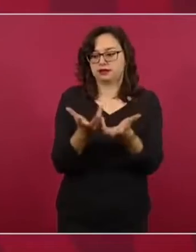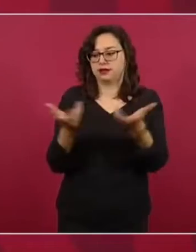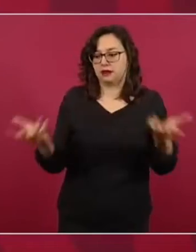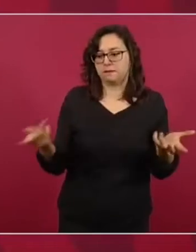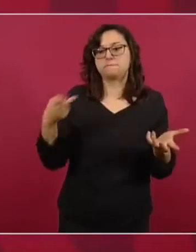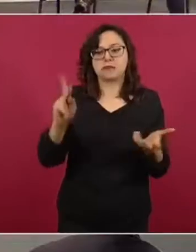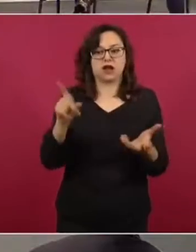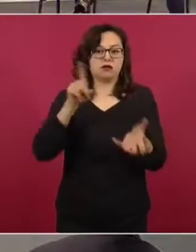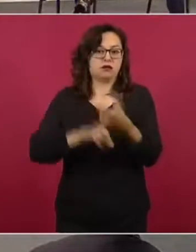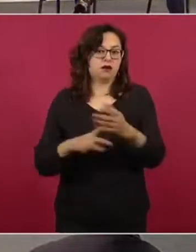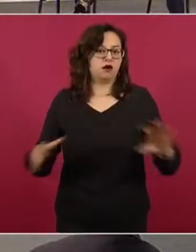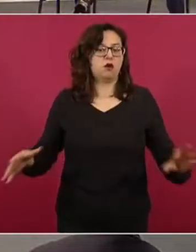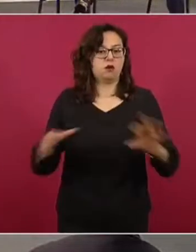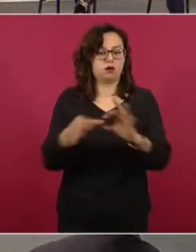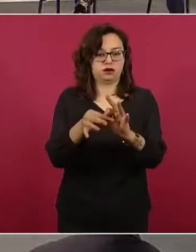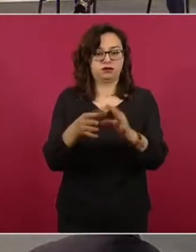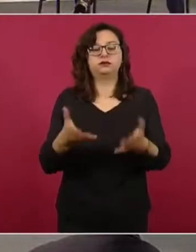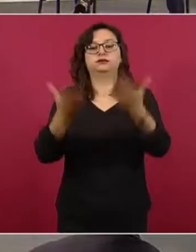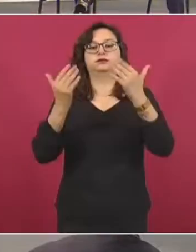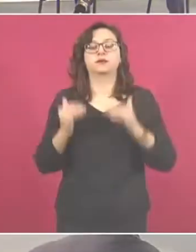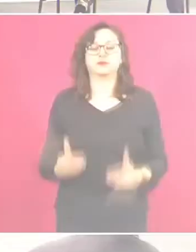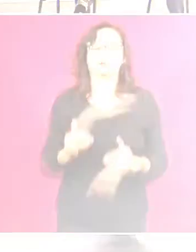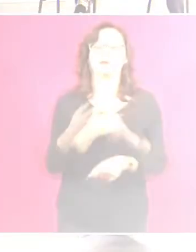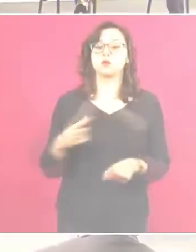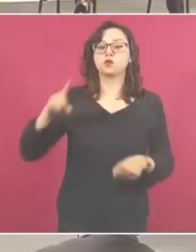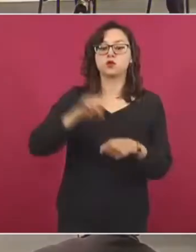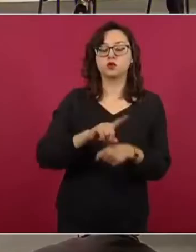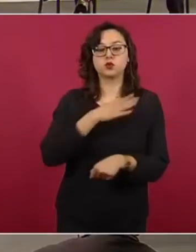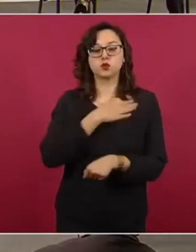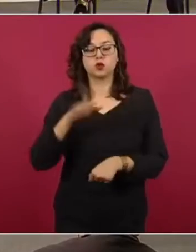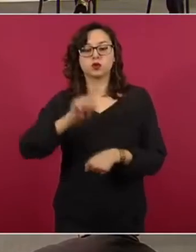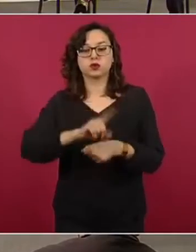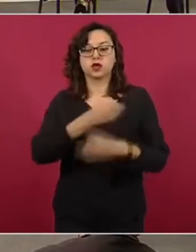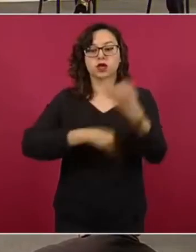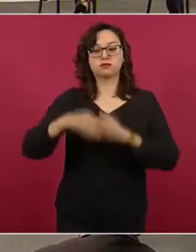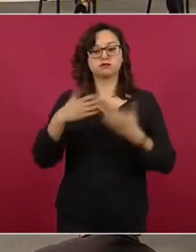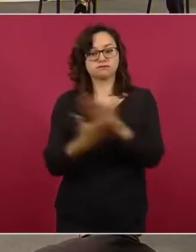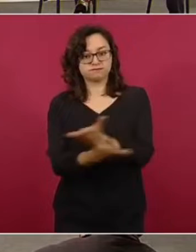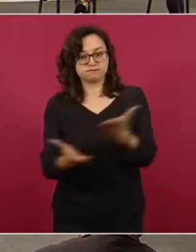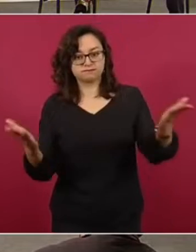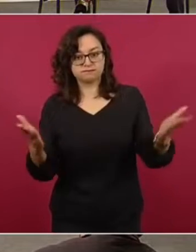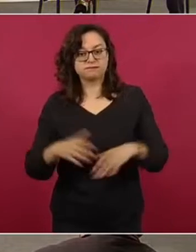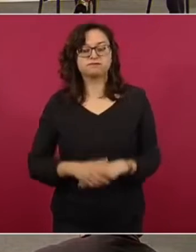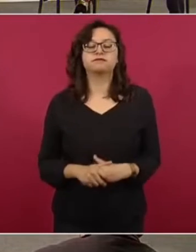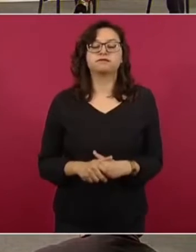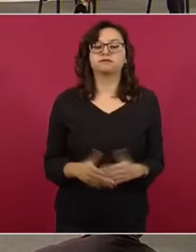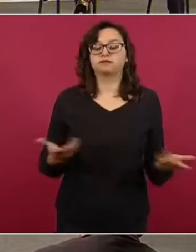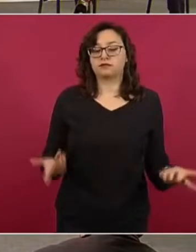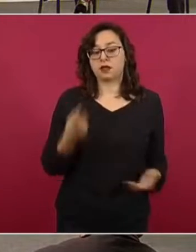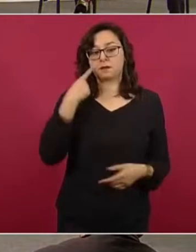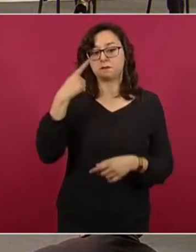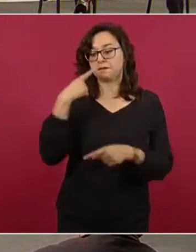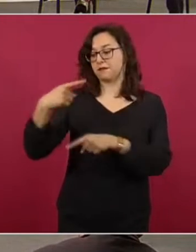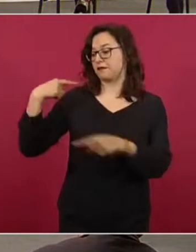Y ahora sí vamos con quién es quién en los precios. quién en el precio de las gasolinas y el diésel? El precio promedio de la semana